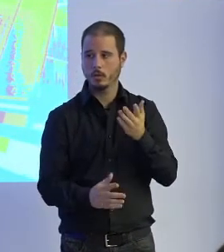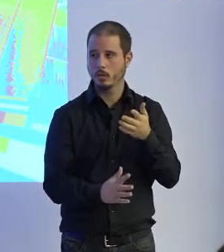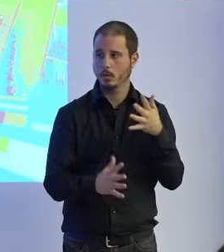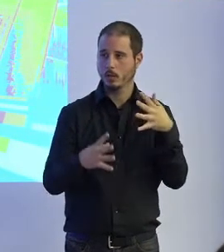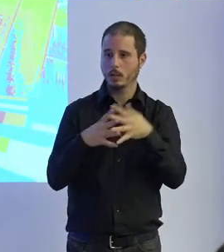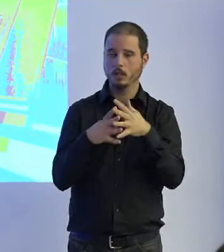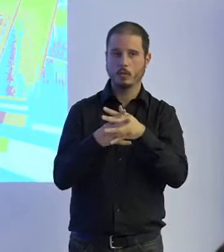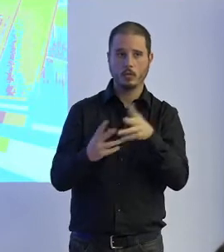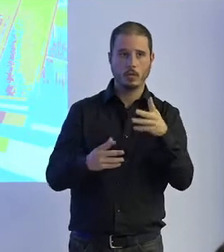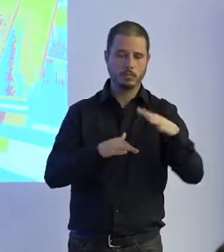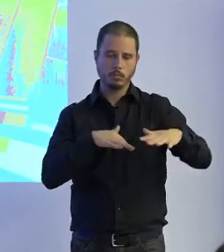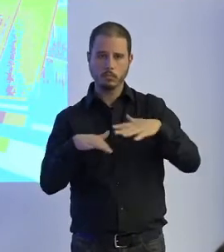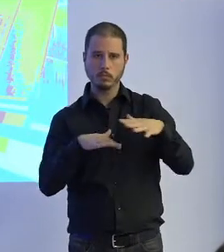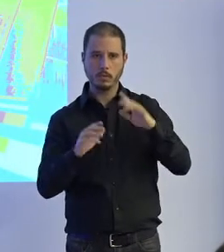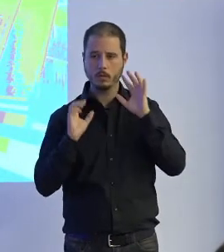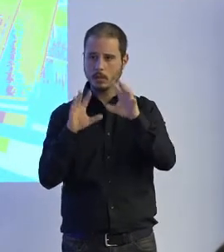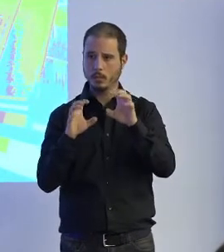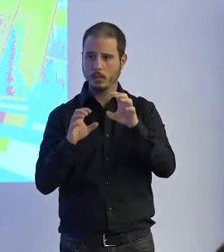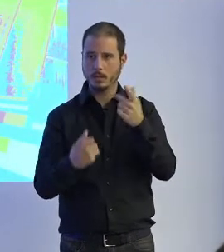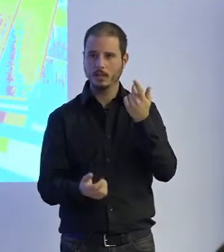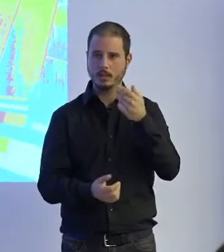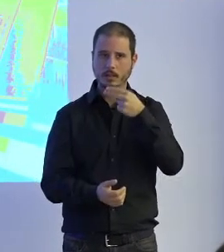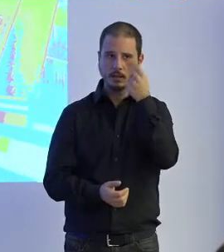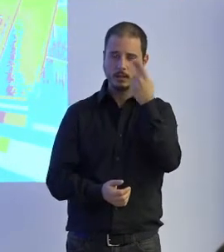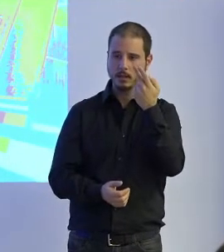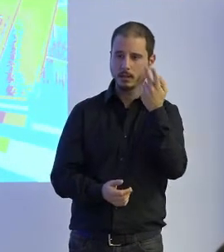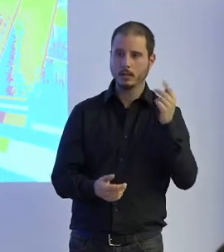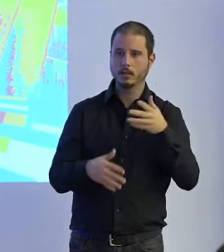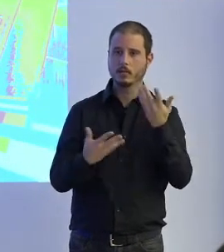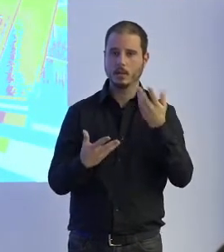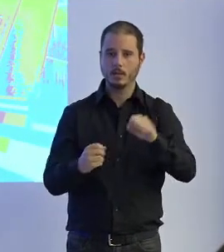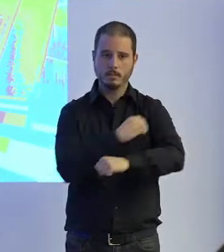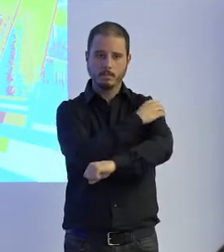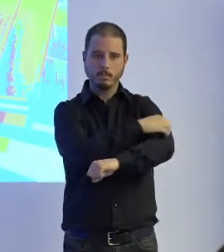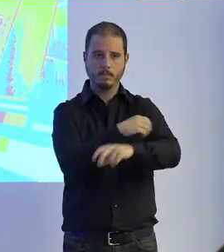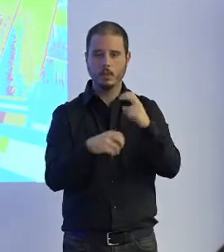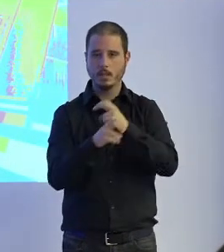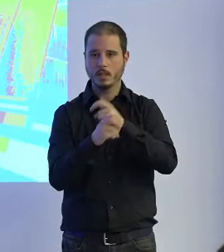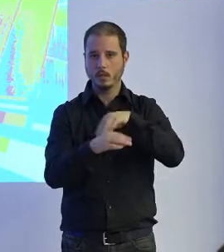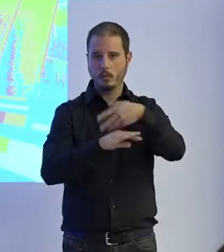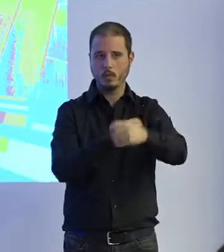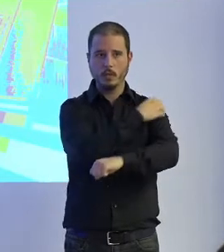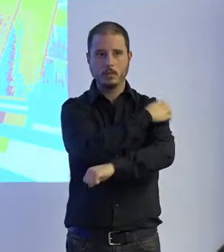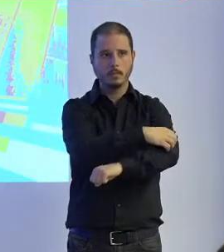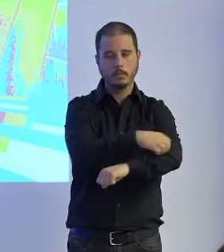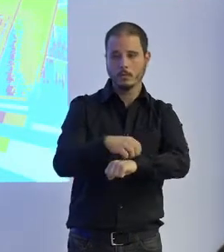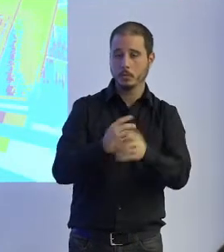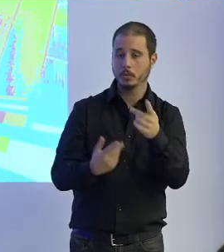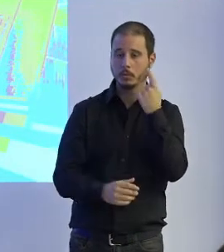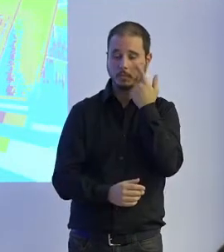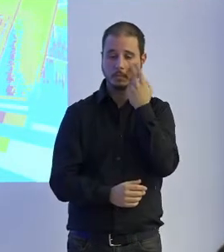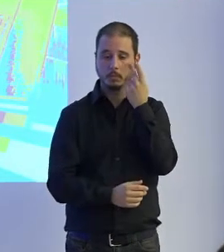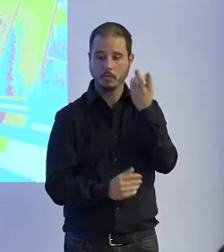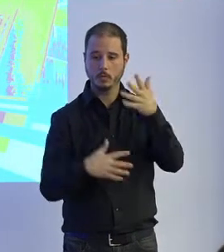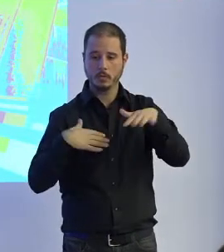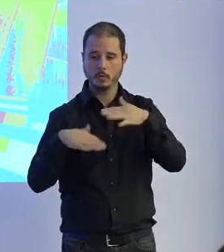estructurar y aprender un movimiento es más interesante el exoesqueleto evidentemente porque de esa manera yo controlo de qué manera estoy actuando en